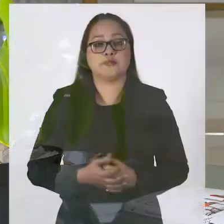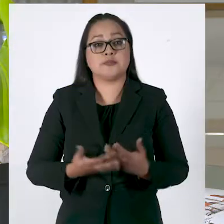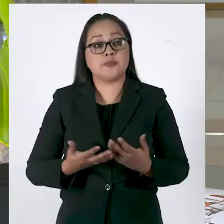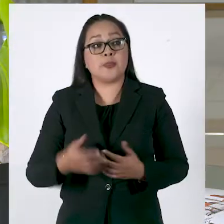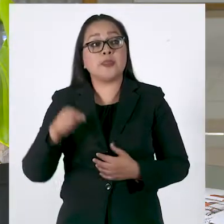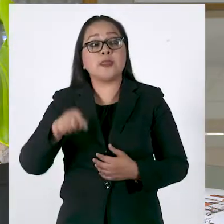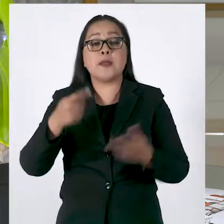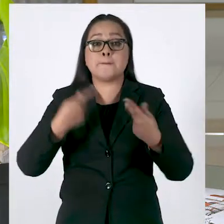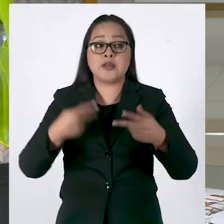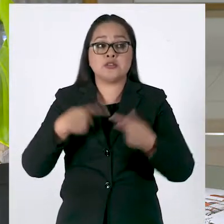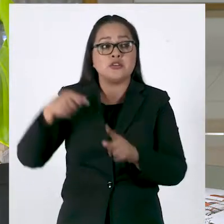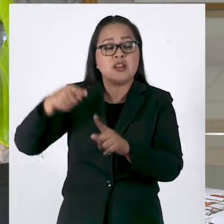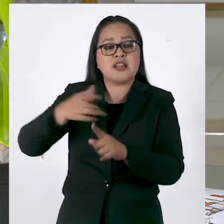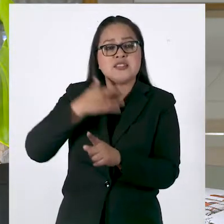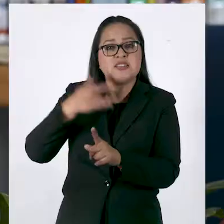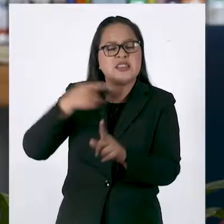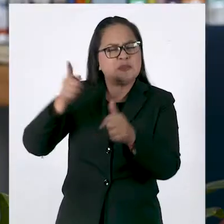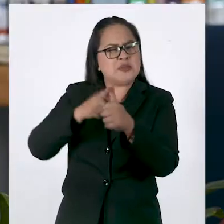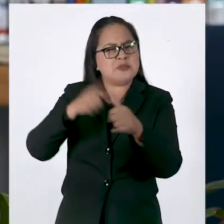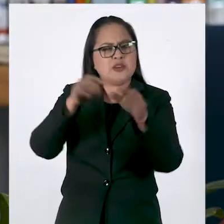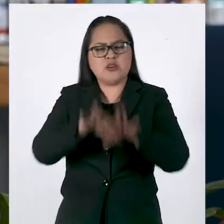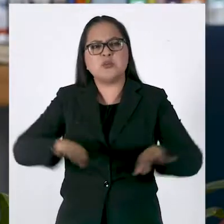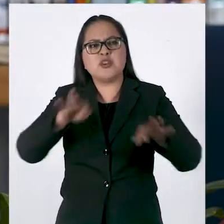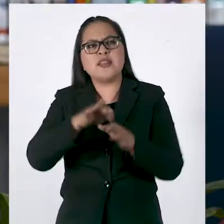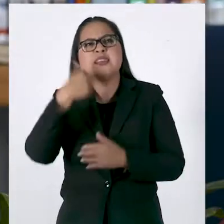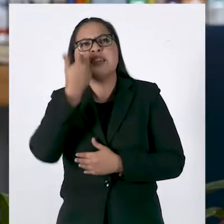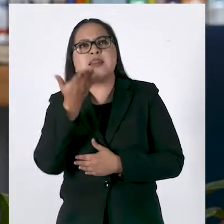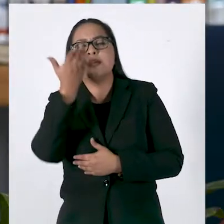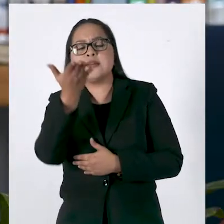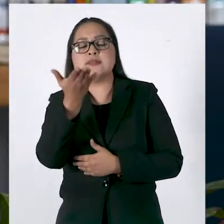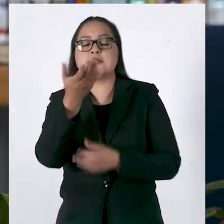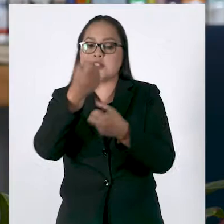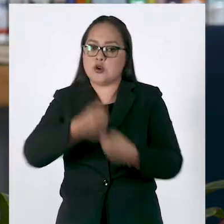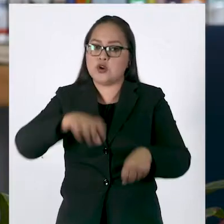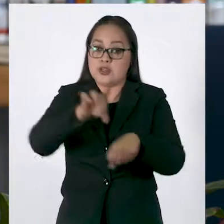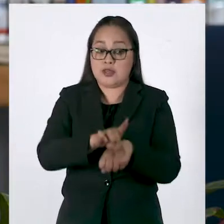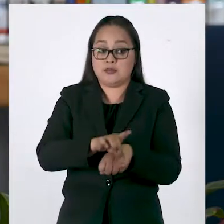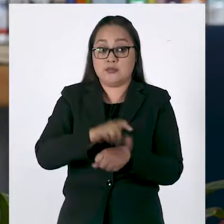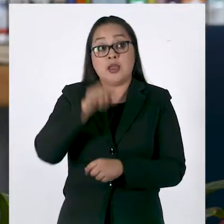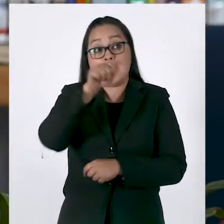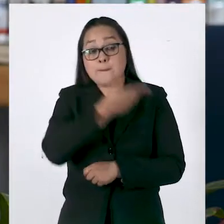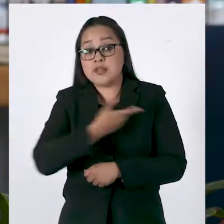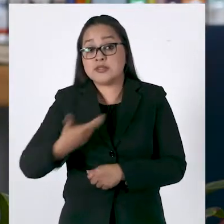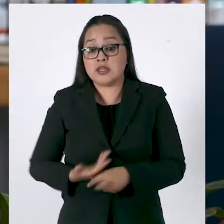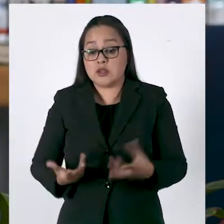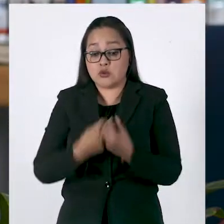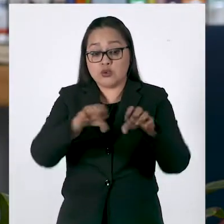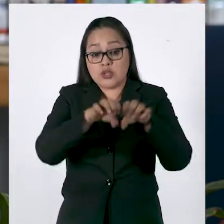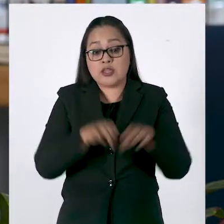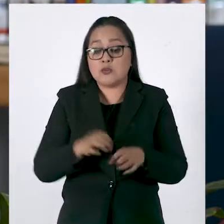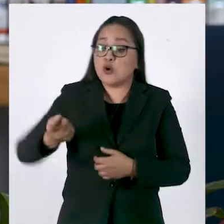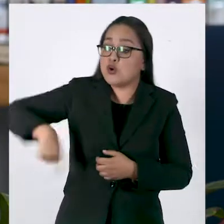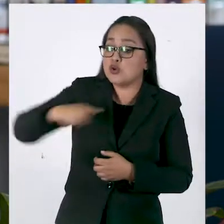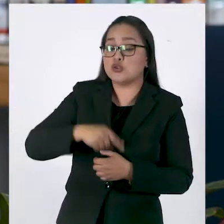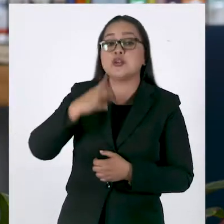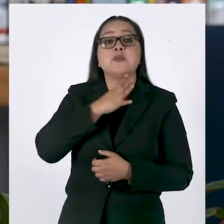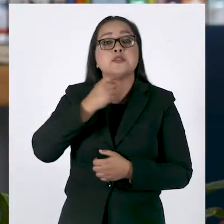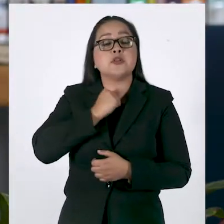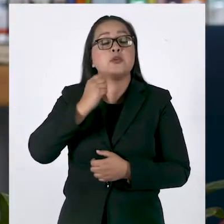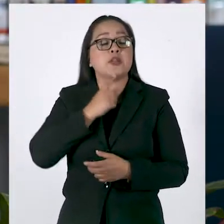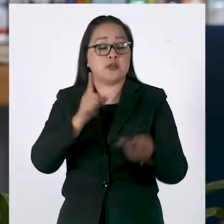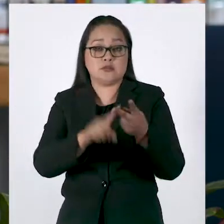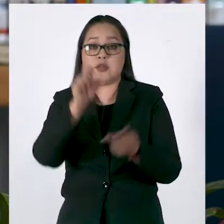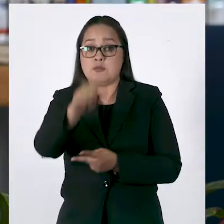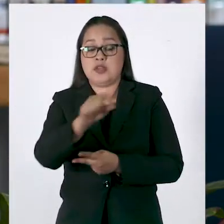Si la gente está planteando como demanda número uno, que quiere seguridad, lo menos que puede hacer el Poder Legislativo y lo menos que podemos hacer los tres